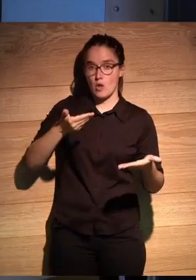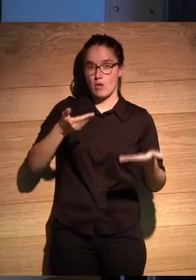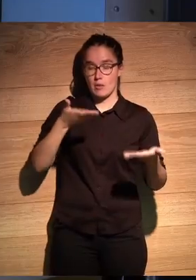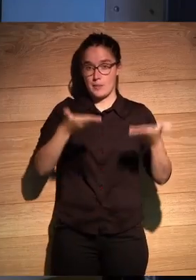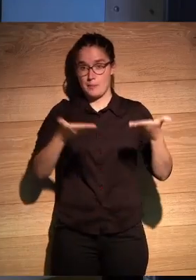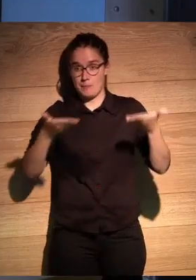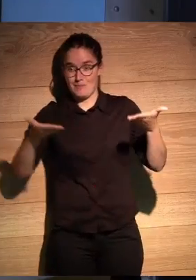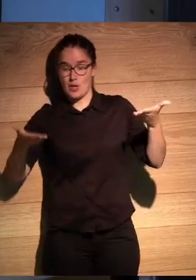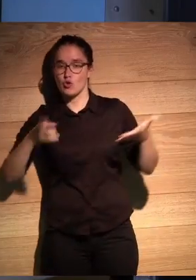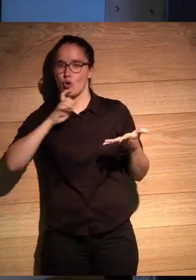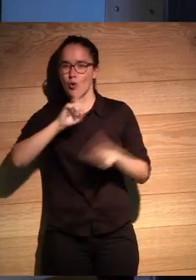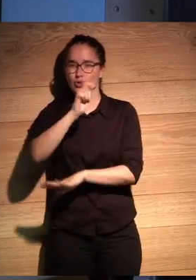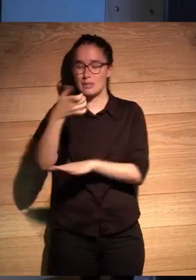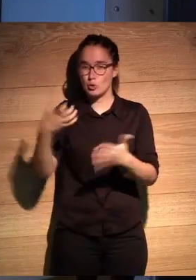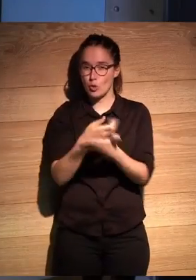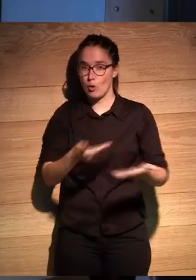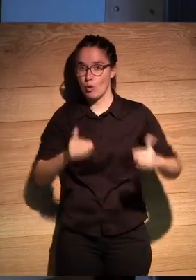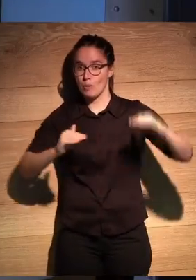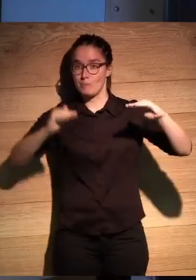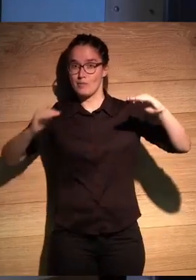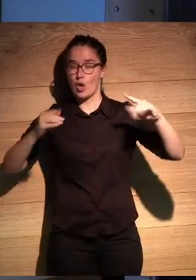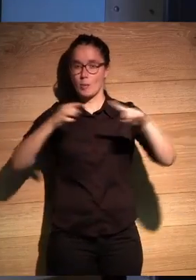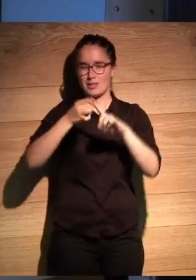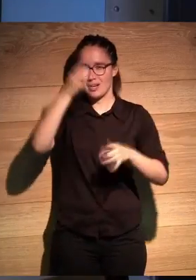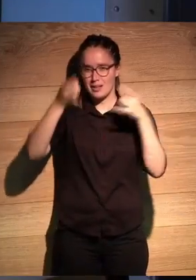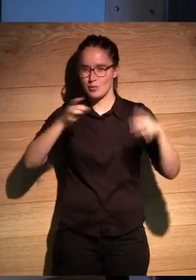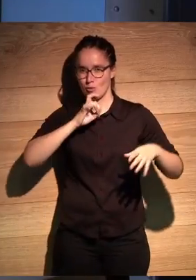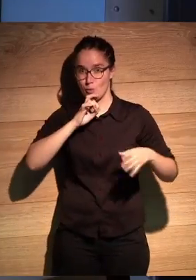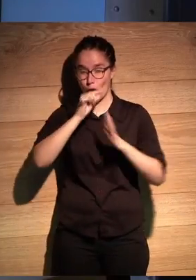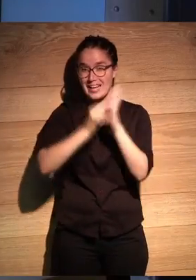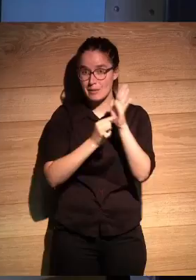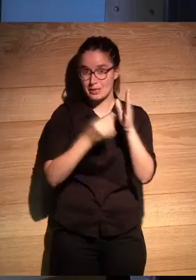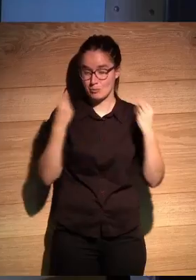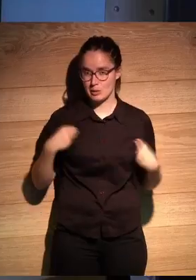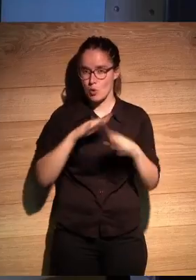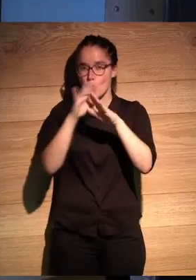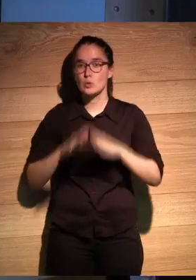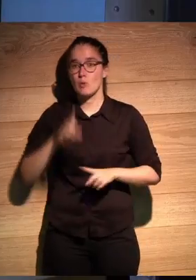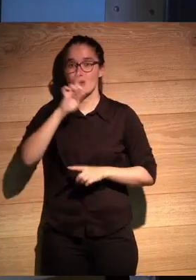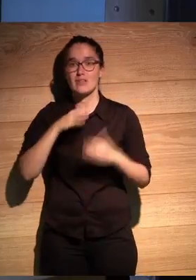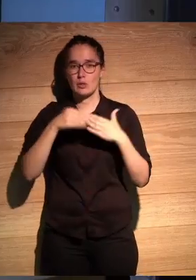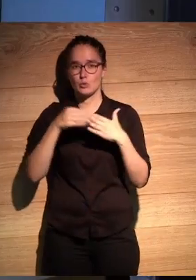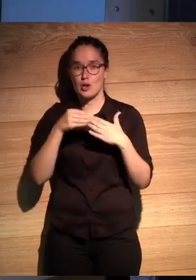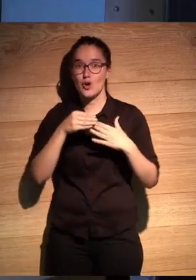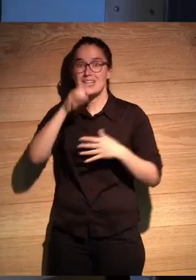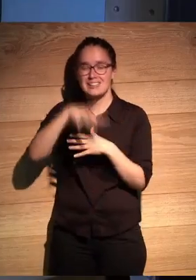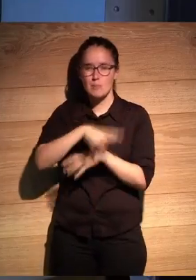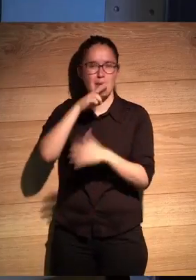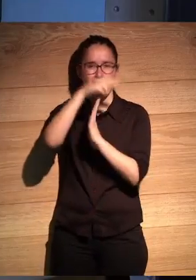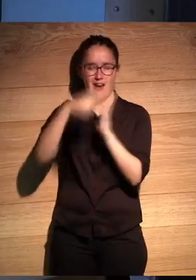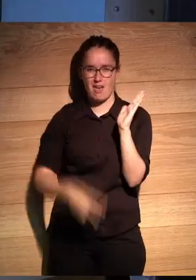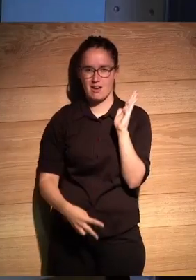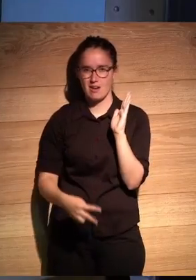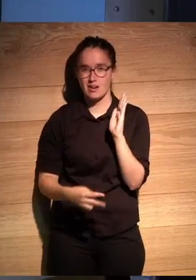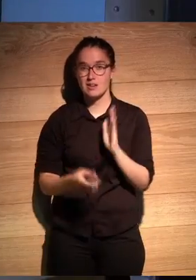decía ahora Fatima, de cómo llegamos a conseguir esos objetivos creativos con estos requerimientos. Por último, el perfil de usuario, quién va a leer, quién va a